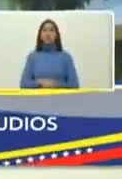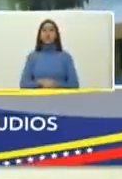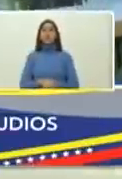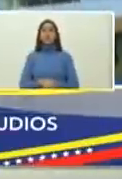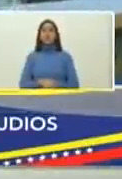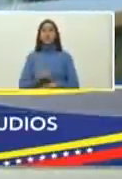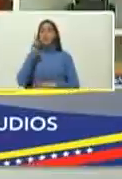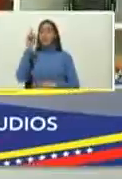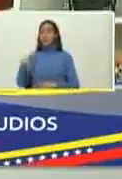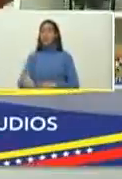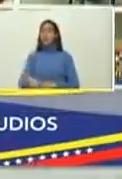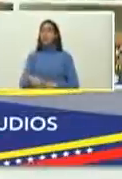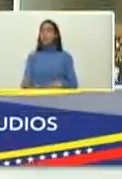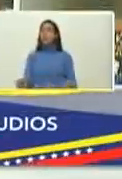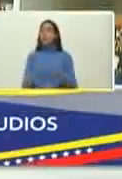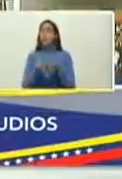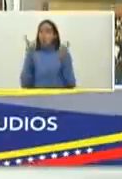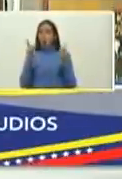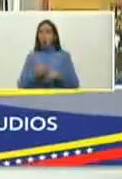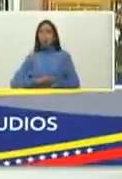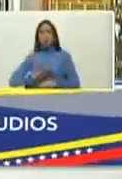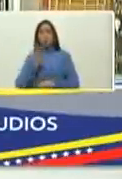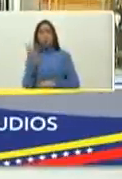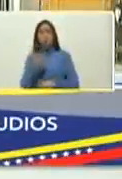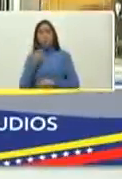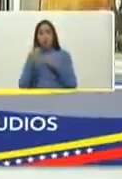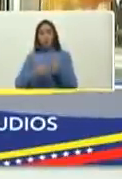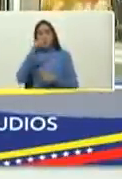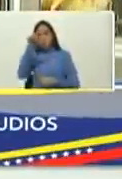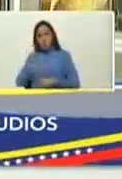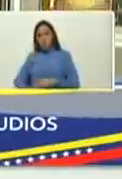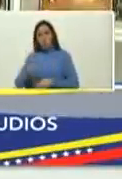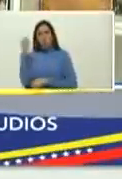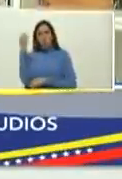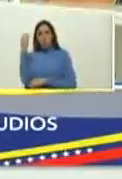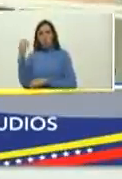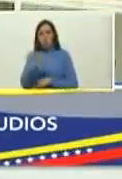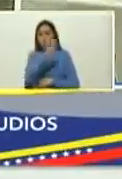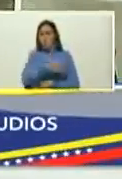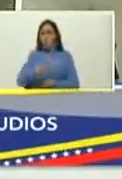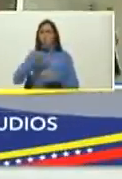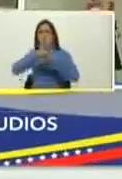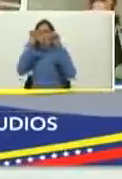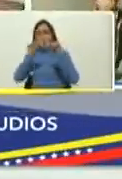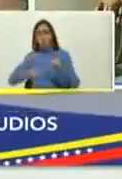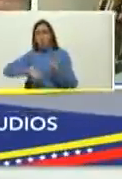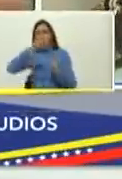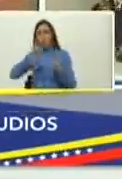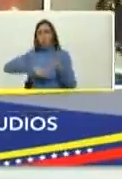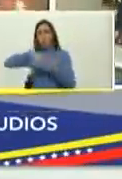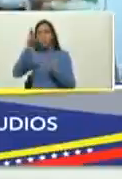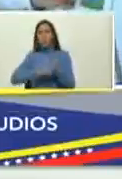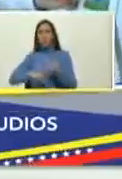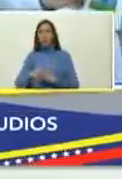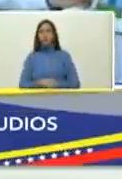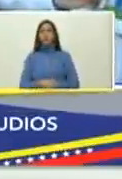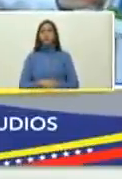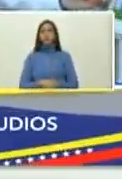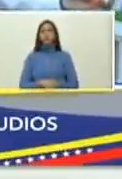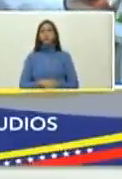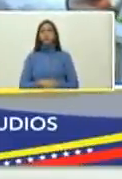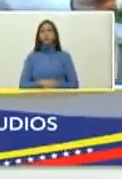además, simultáneo, la Cuarta Bienal del Sur, Los Artistas Plásticos. Y además, simultáneo,